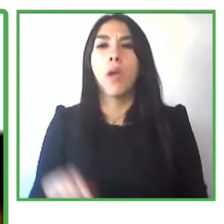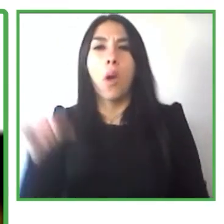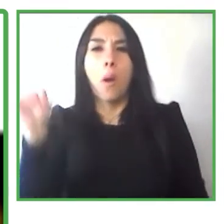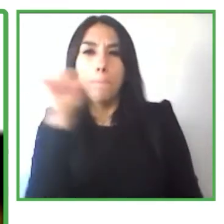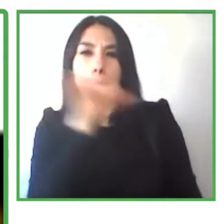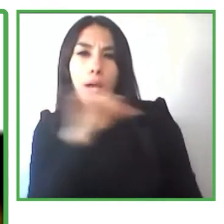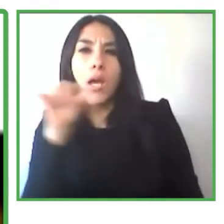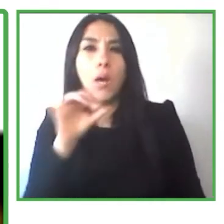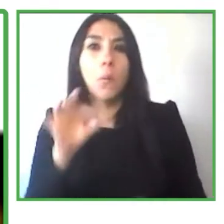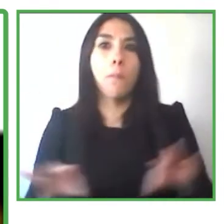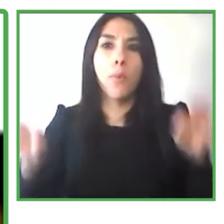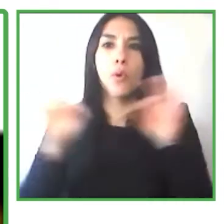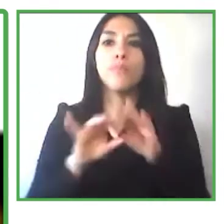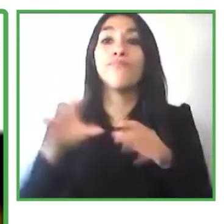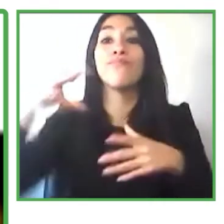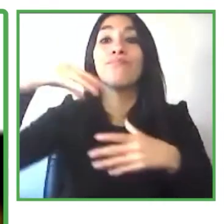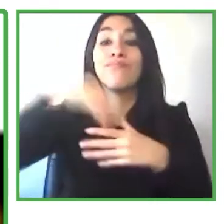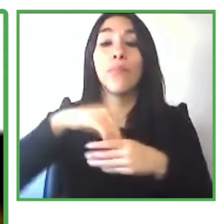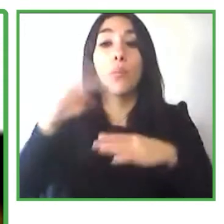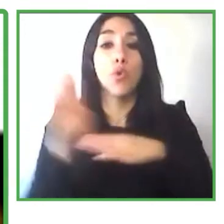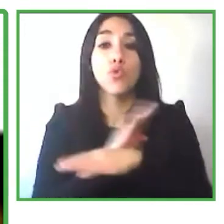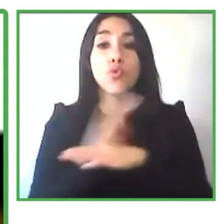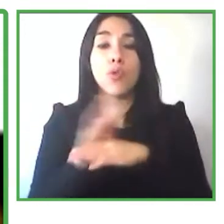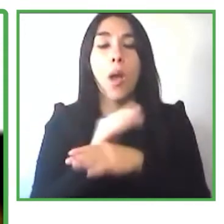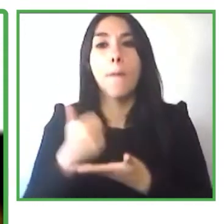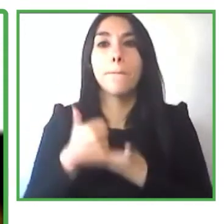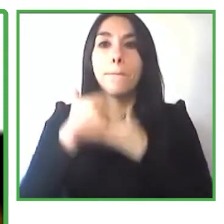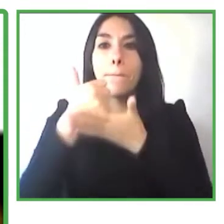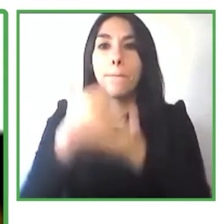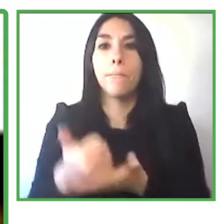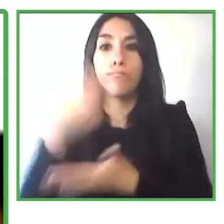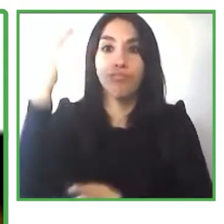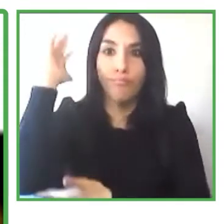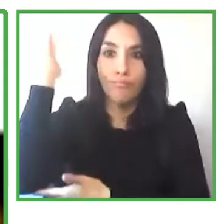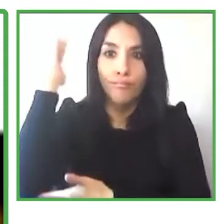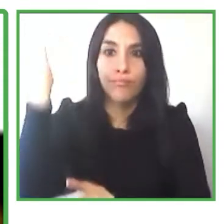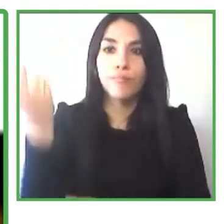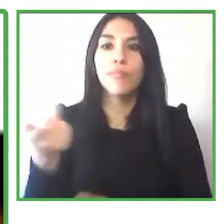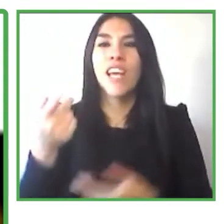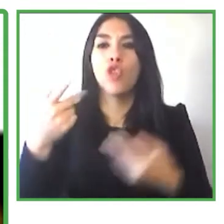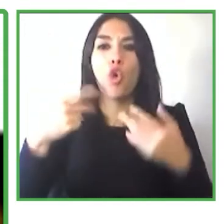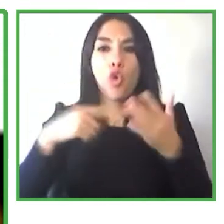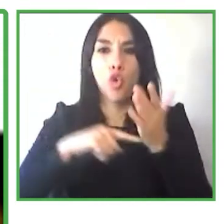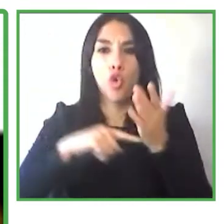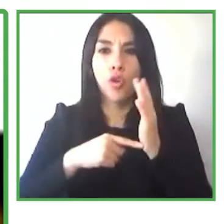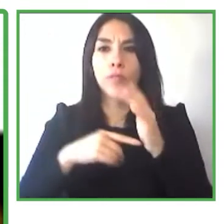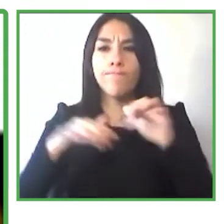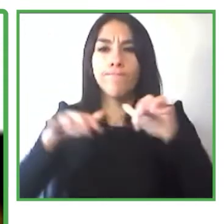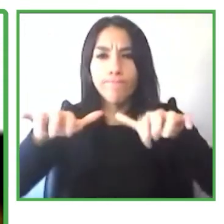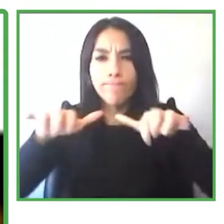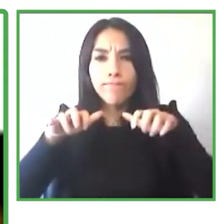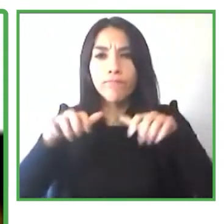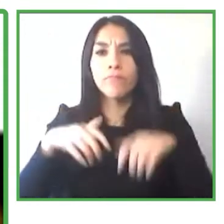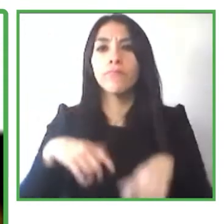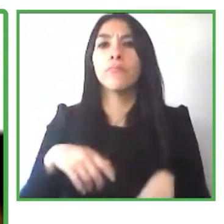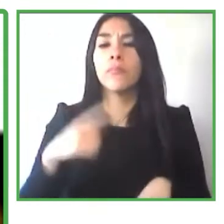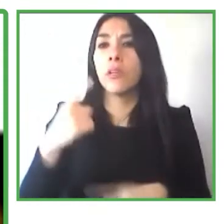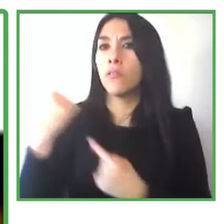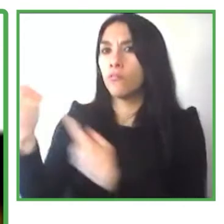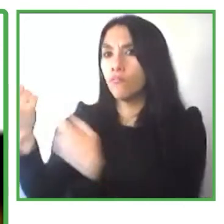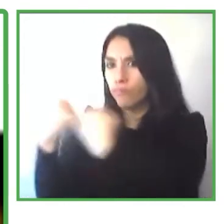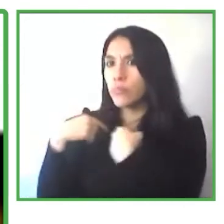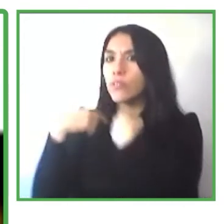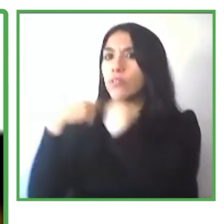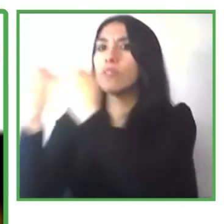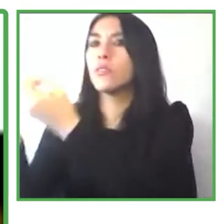ayudando a capacitar sobre las herramientas digitales y los resultados y recomendaciones preliminares serán presentados